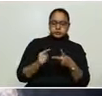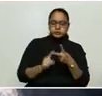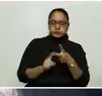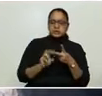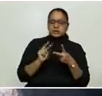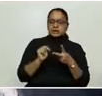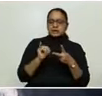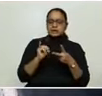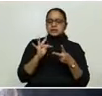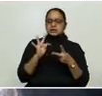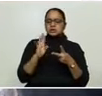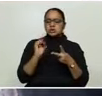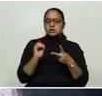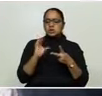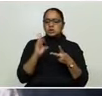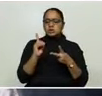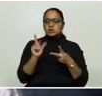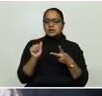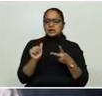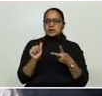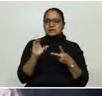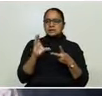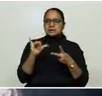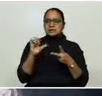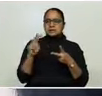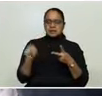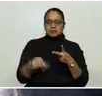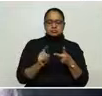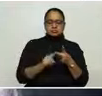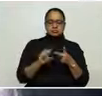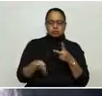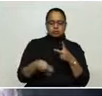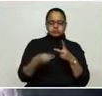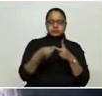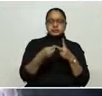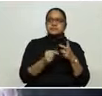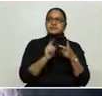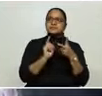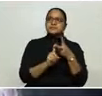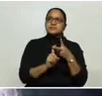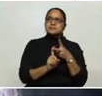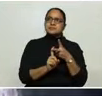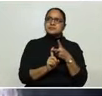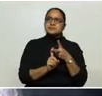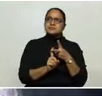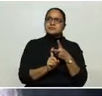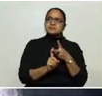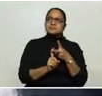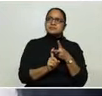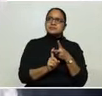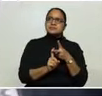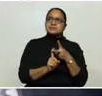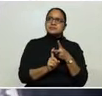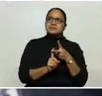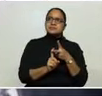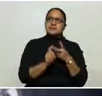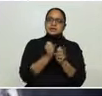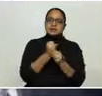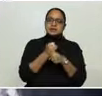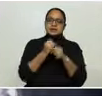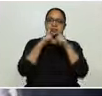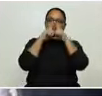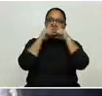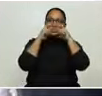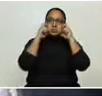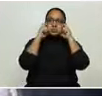procesos de desinfección y que inclusive también se está promoviendo para incluirlo en la elaboración de las mascarillas